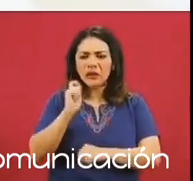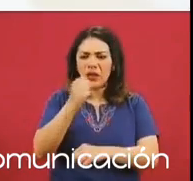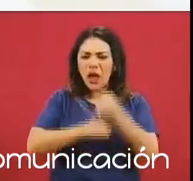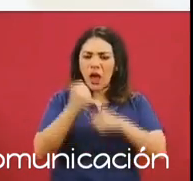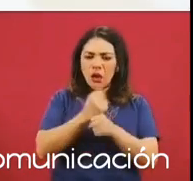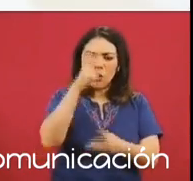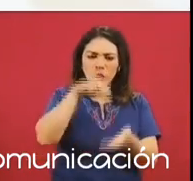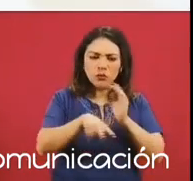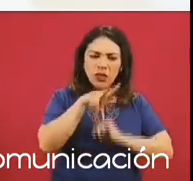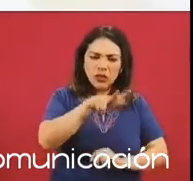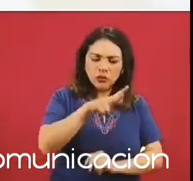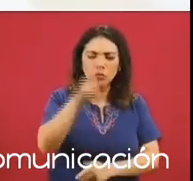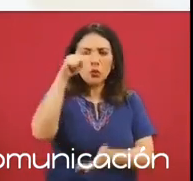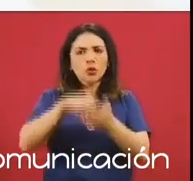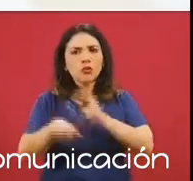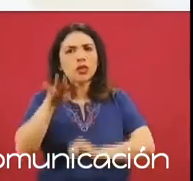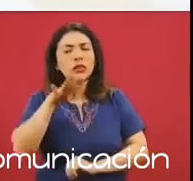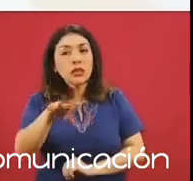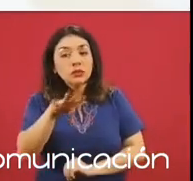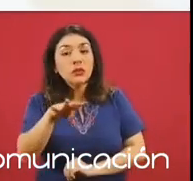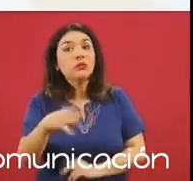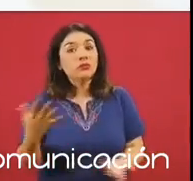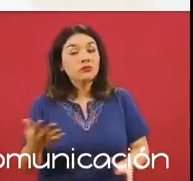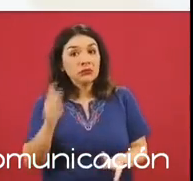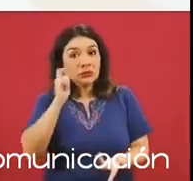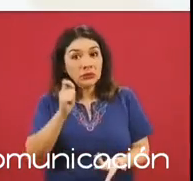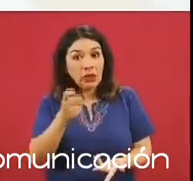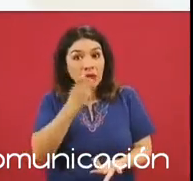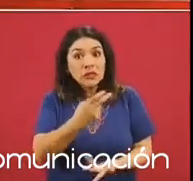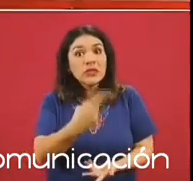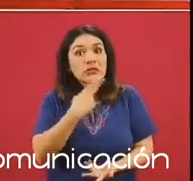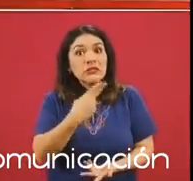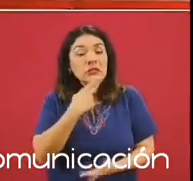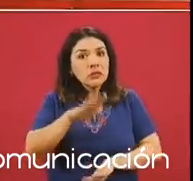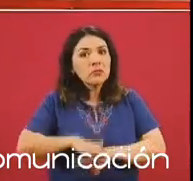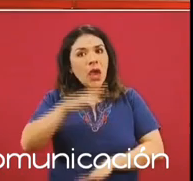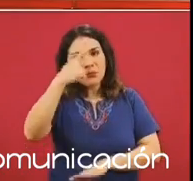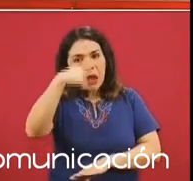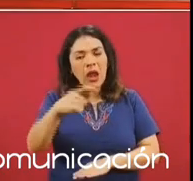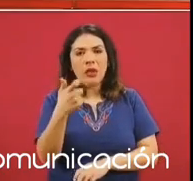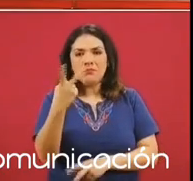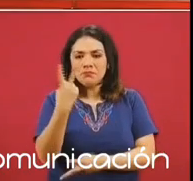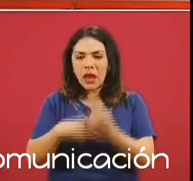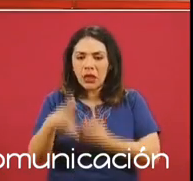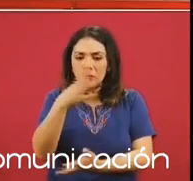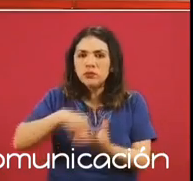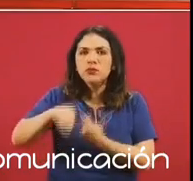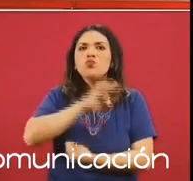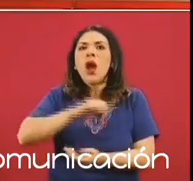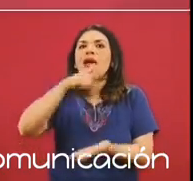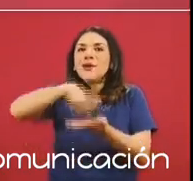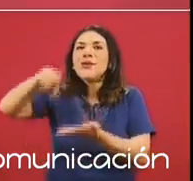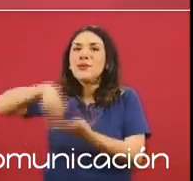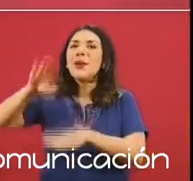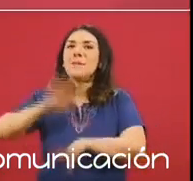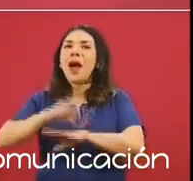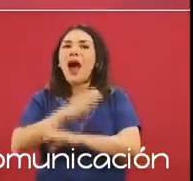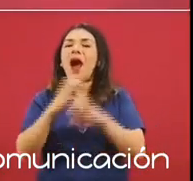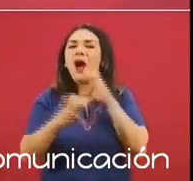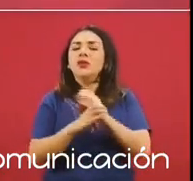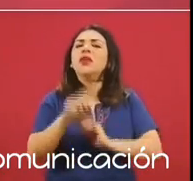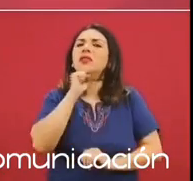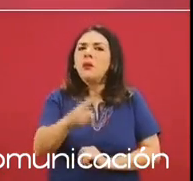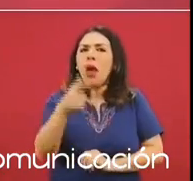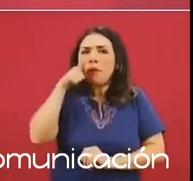y 2019, no solamente han ayudado en general a recuperar el poder adquisitivo del salario mínimo, sino también